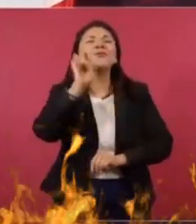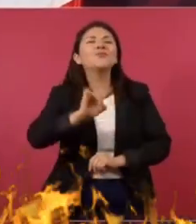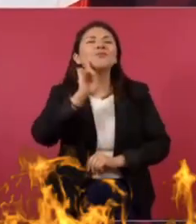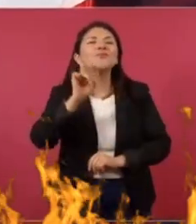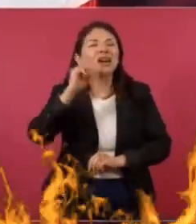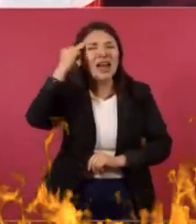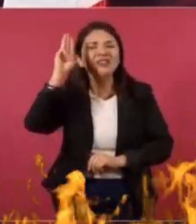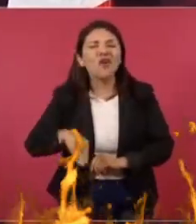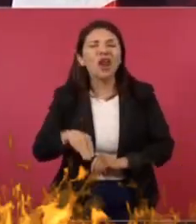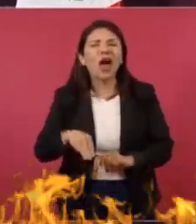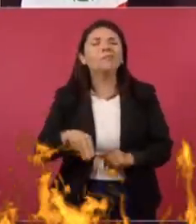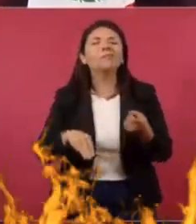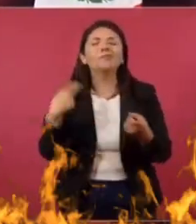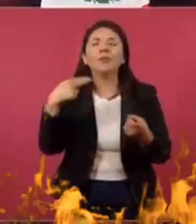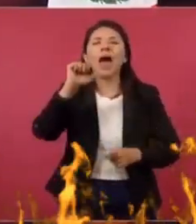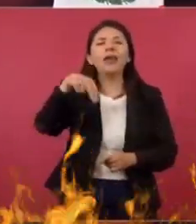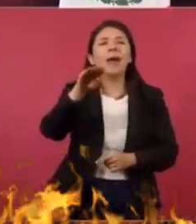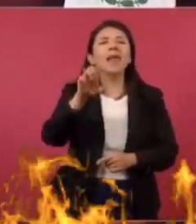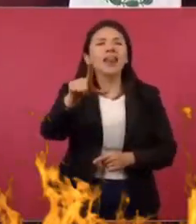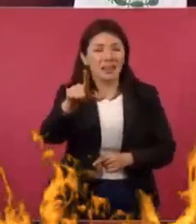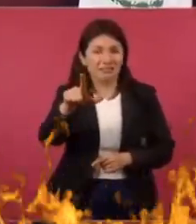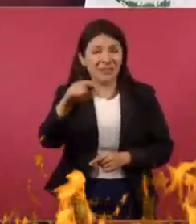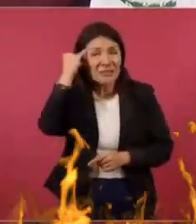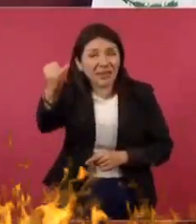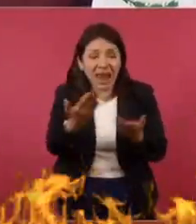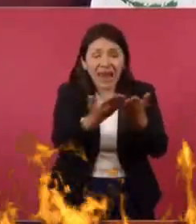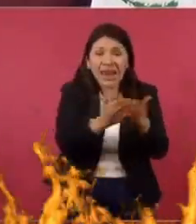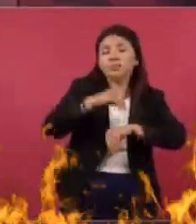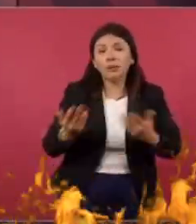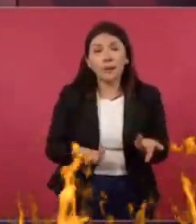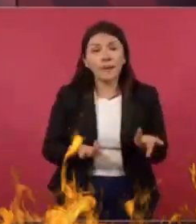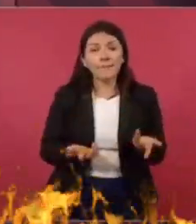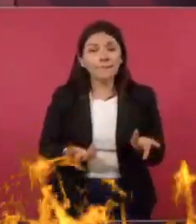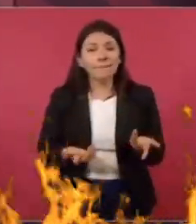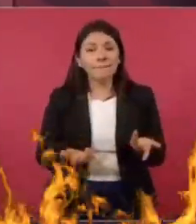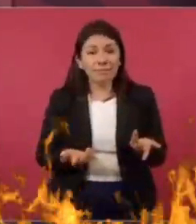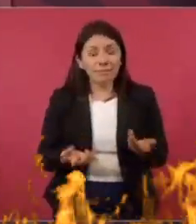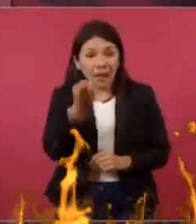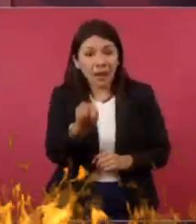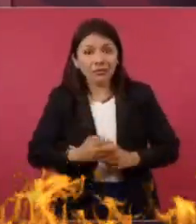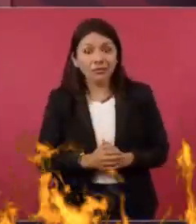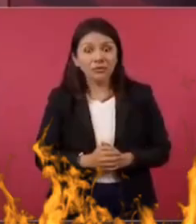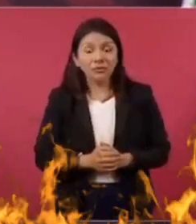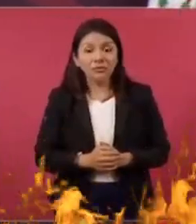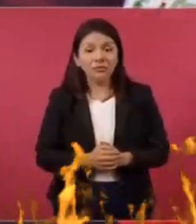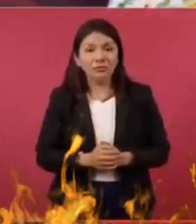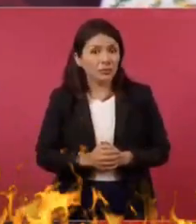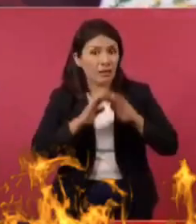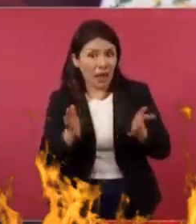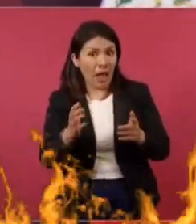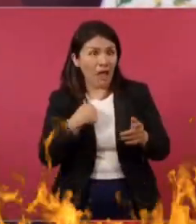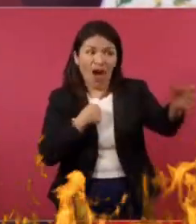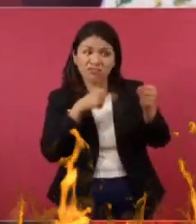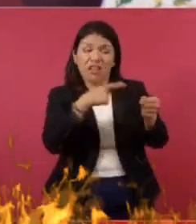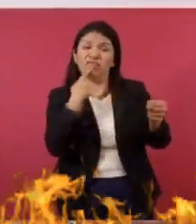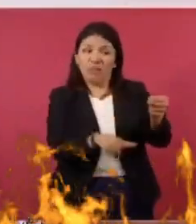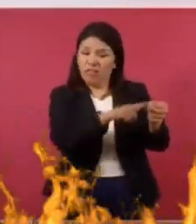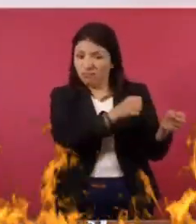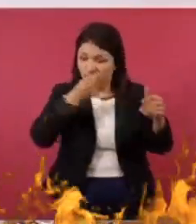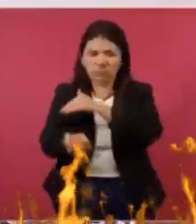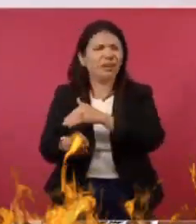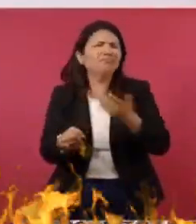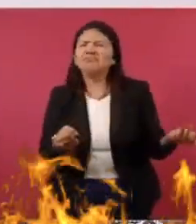Anabel, imagínense un libro en contra mía Y ya por eso la voy a demandar, no,